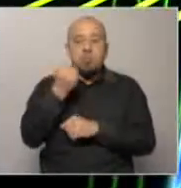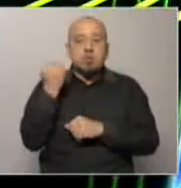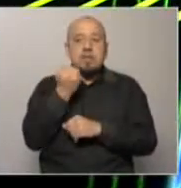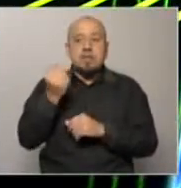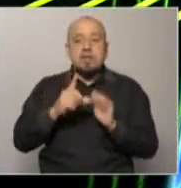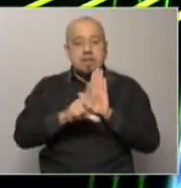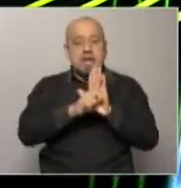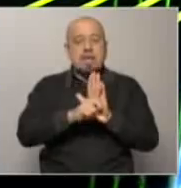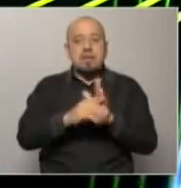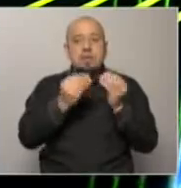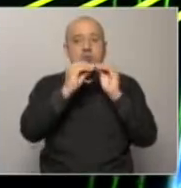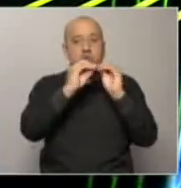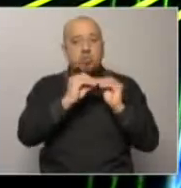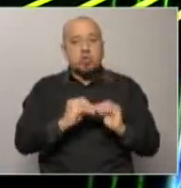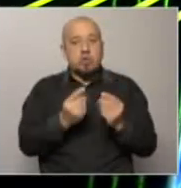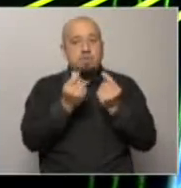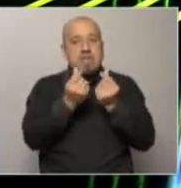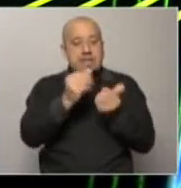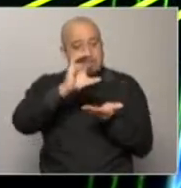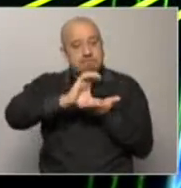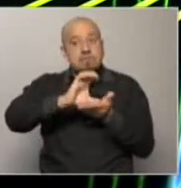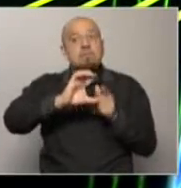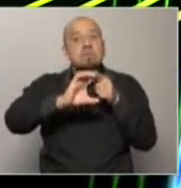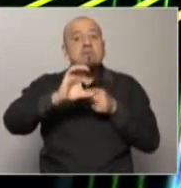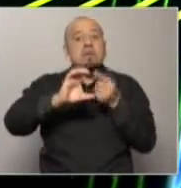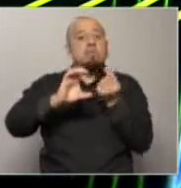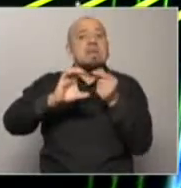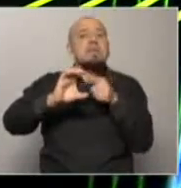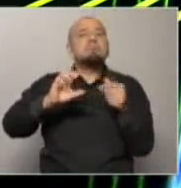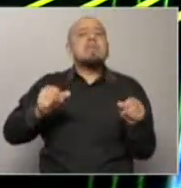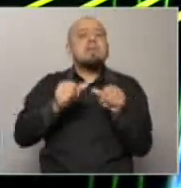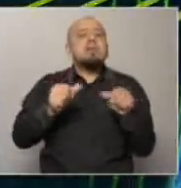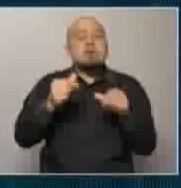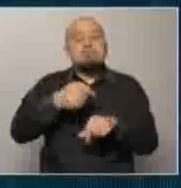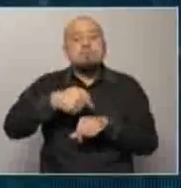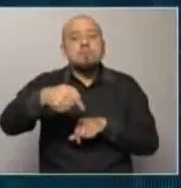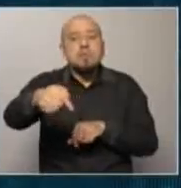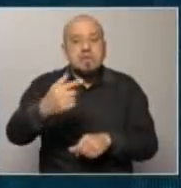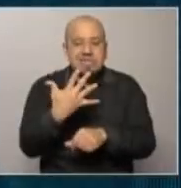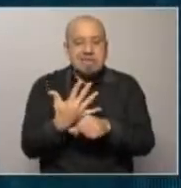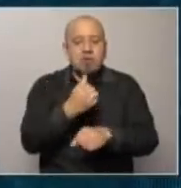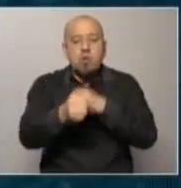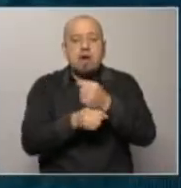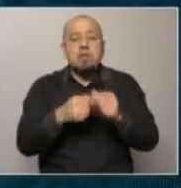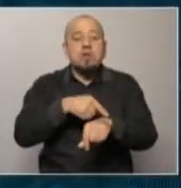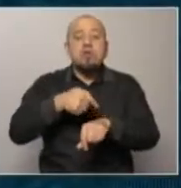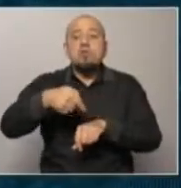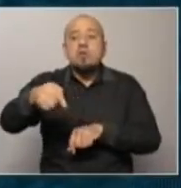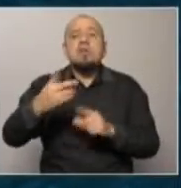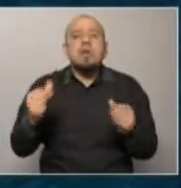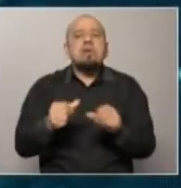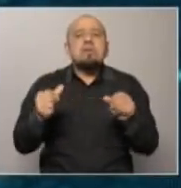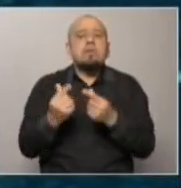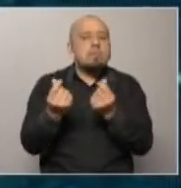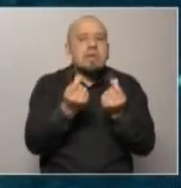que tiene un gobierno porque marca la política que llevará adelante en el periodo de gobierno. Y además condiciona las